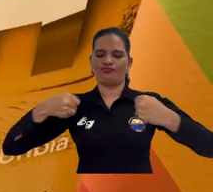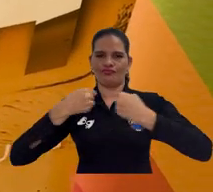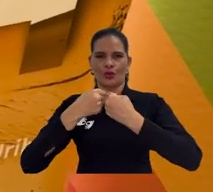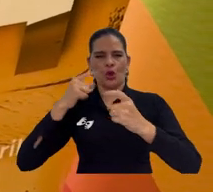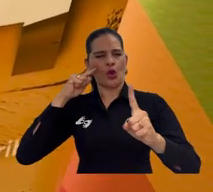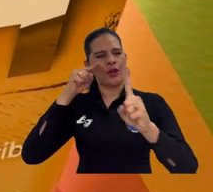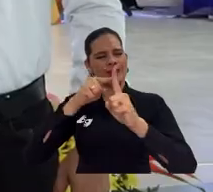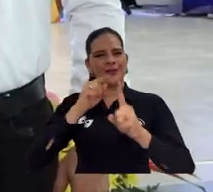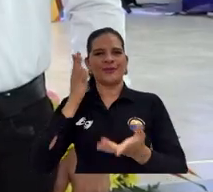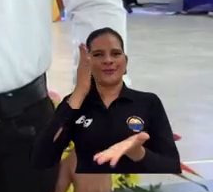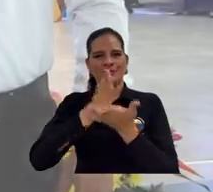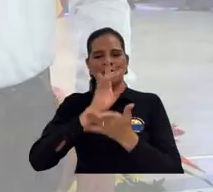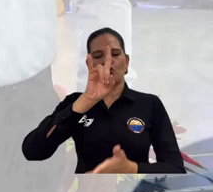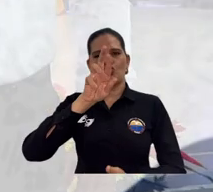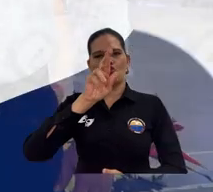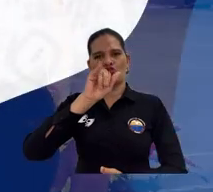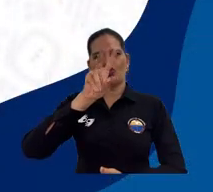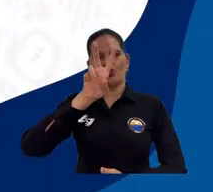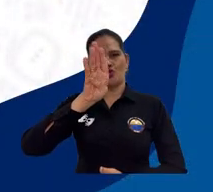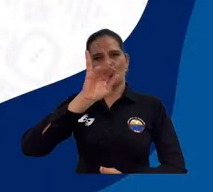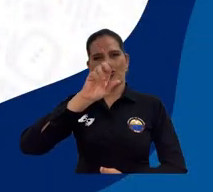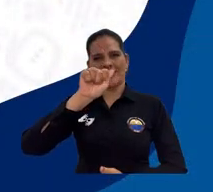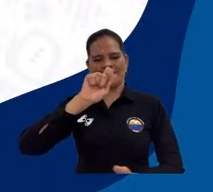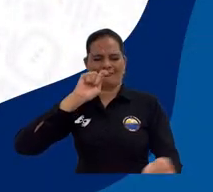voy a Uribia transformando destinos.